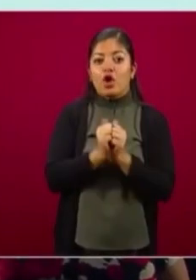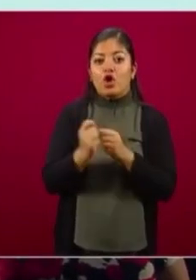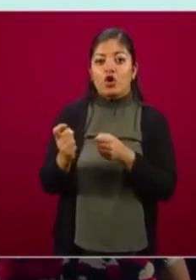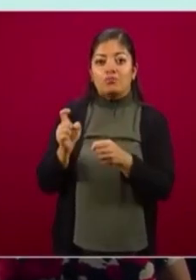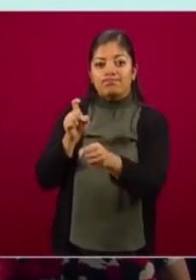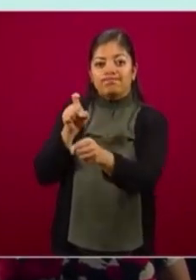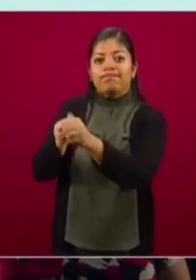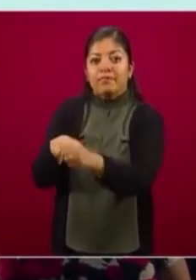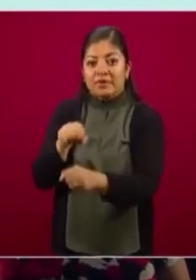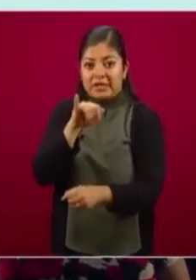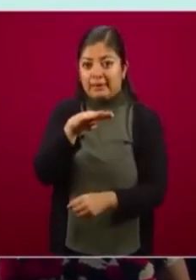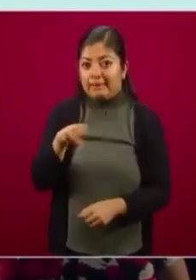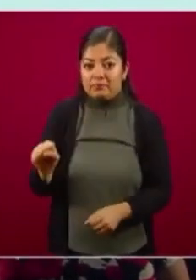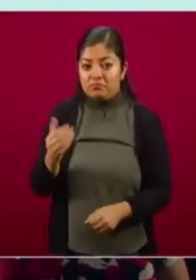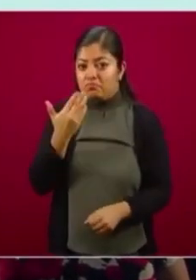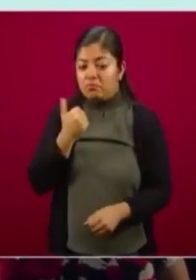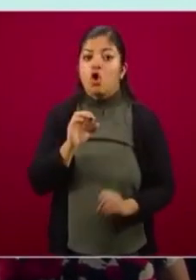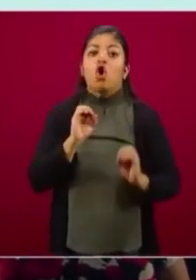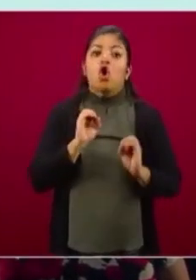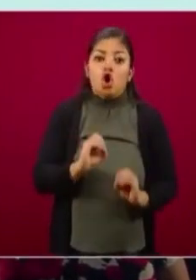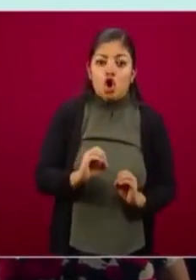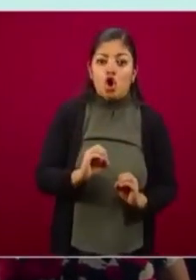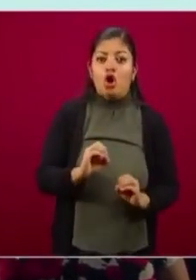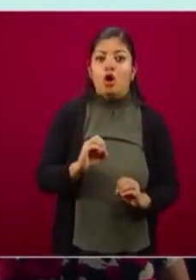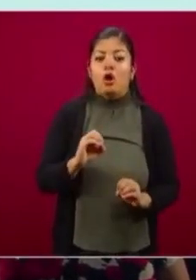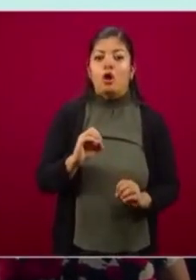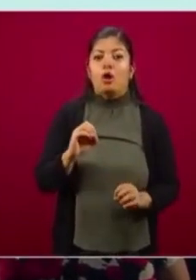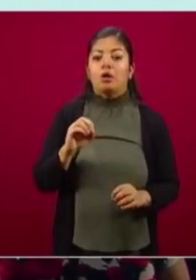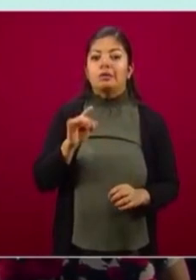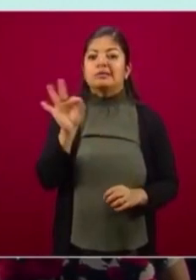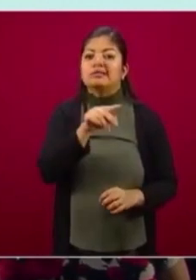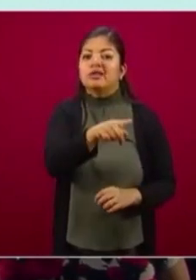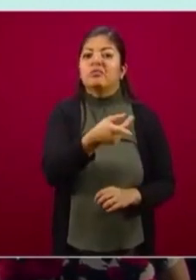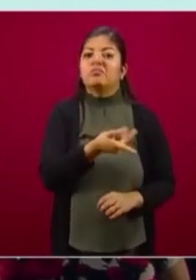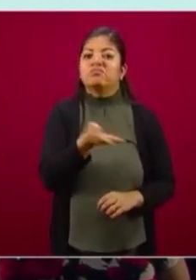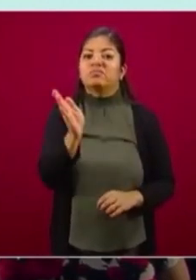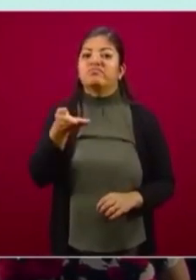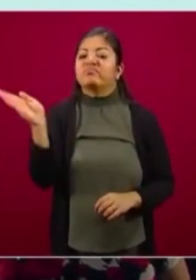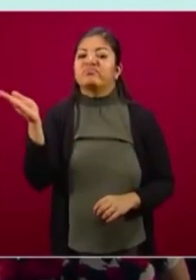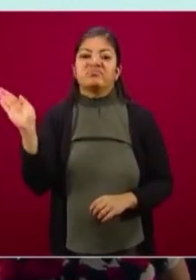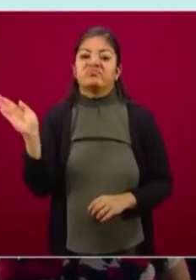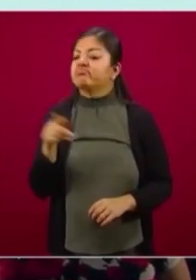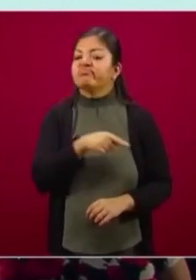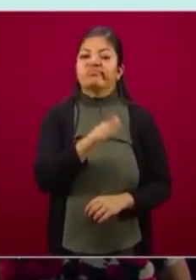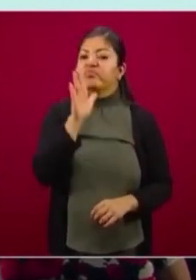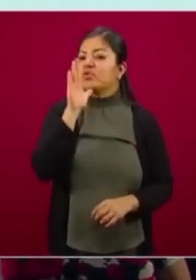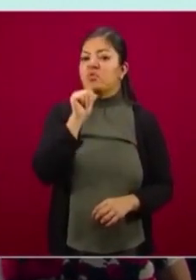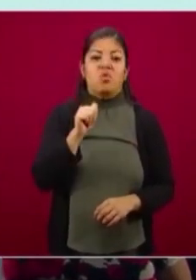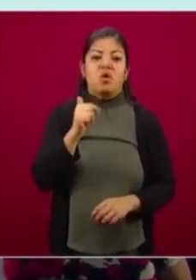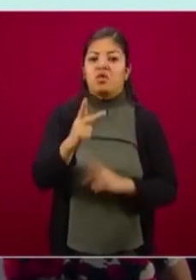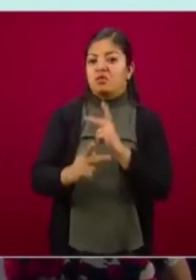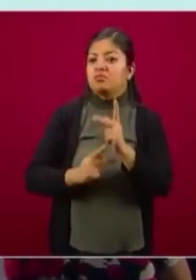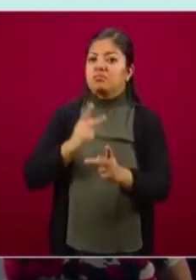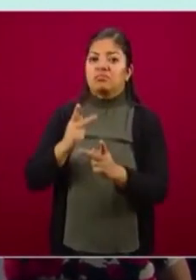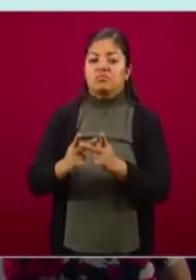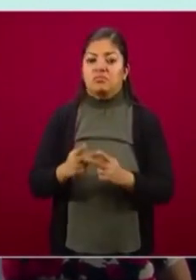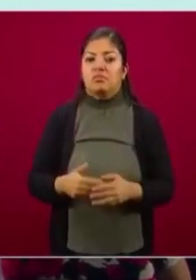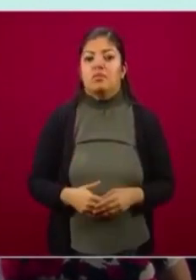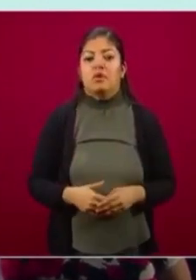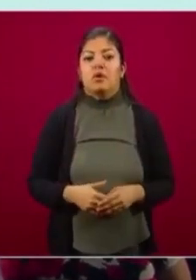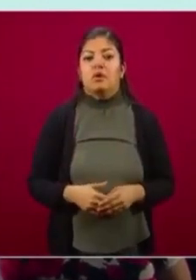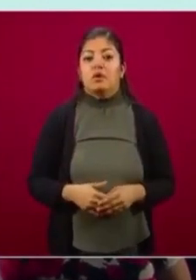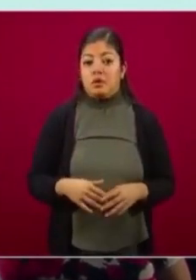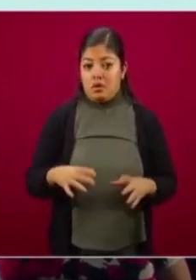que no cumplían con el criterio de no haber dado de baja en enero, febrero y marzo, no pudieron obtener el crédito. Es decir, hay